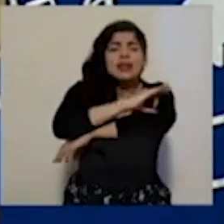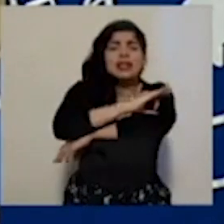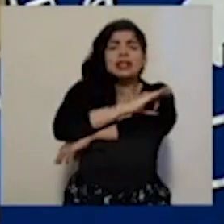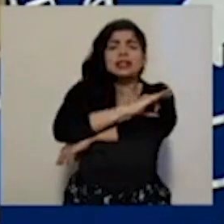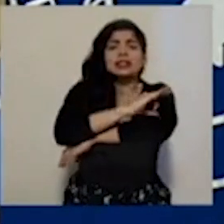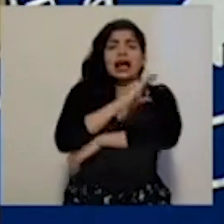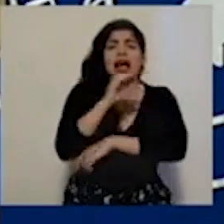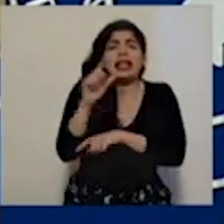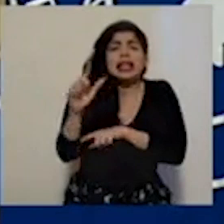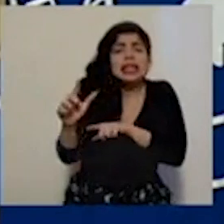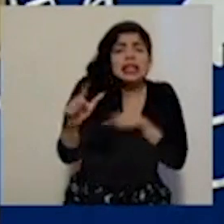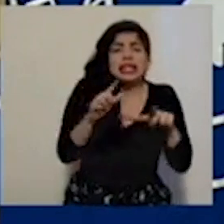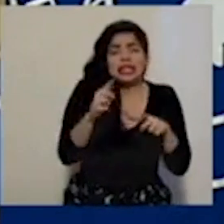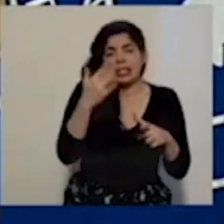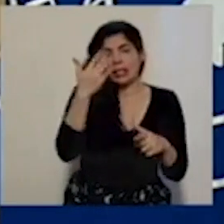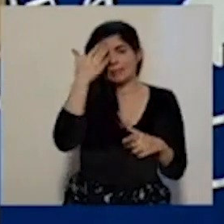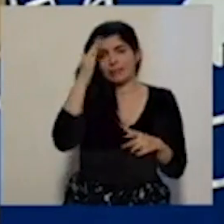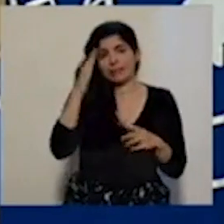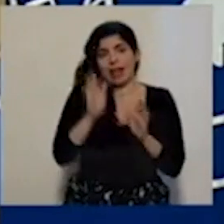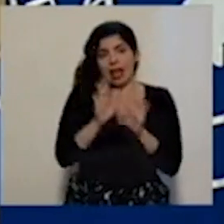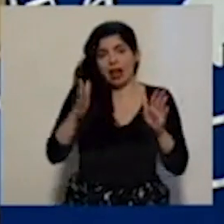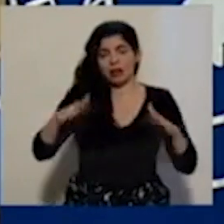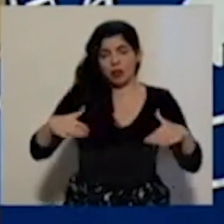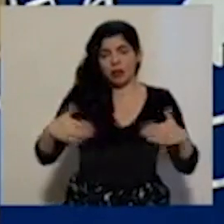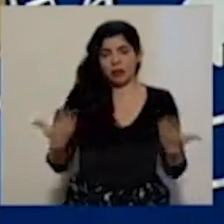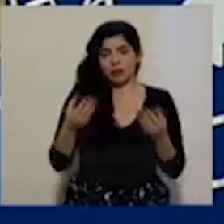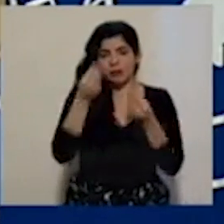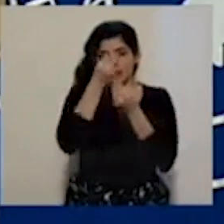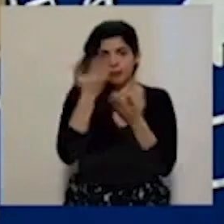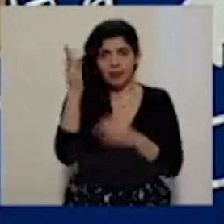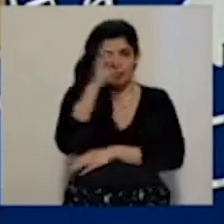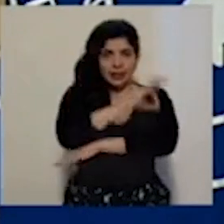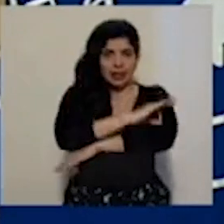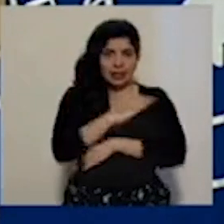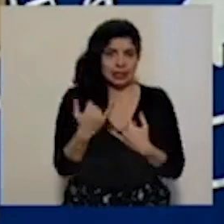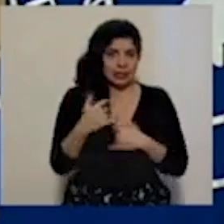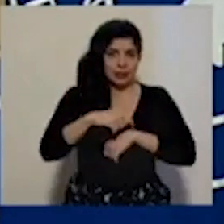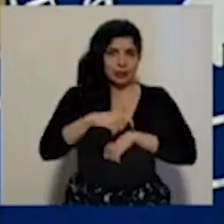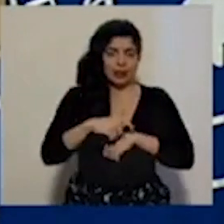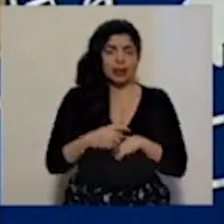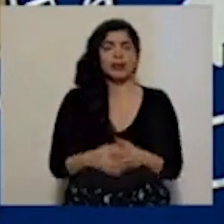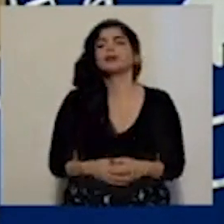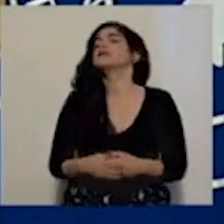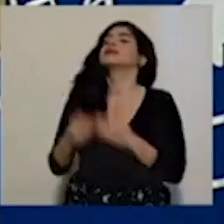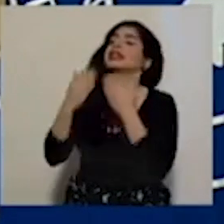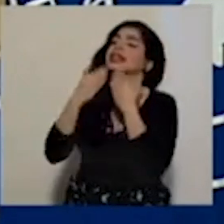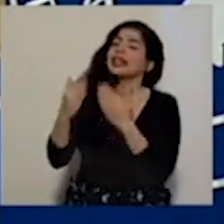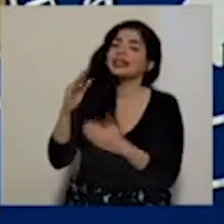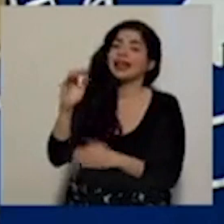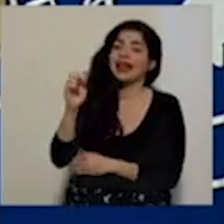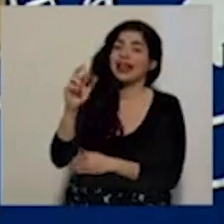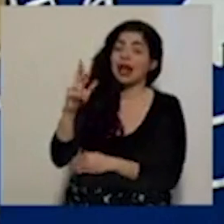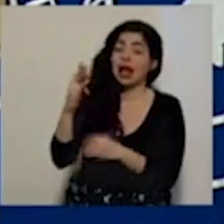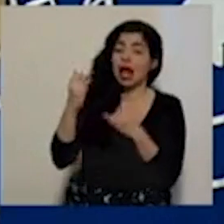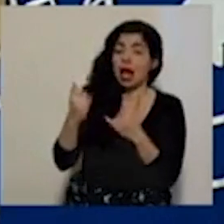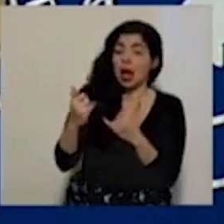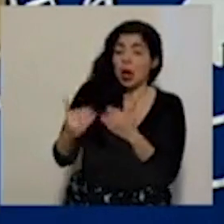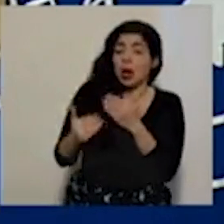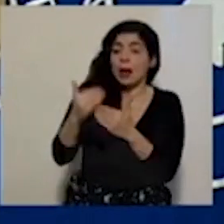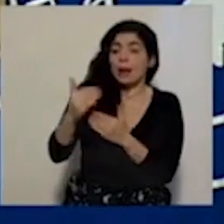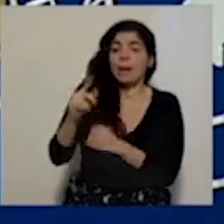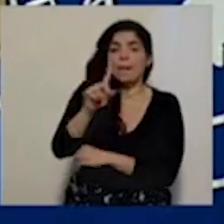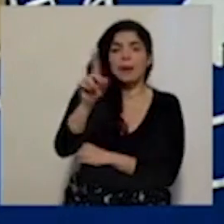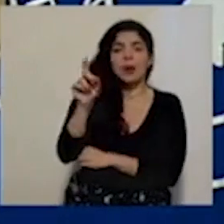listo para para uso generalizado en este momento. Gracias, don Edgar. Escucharemos la